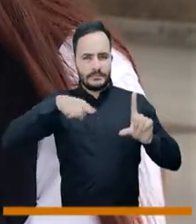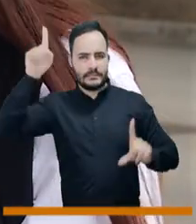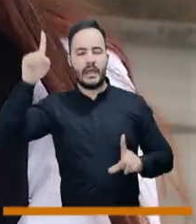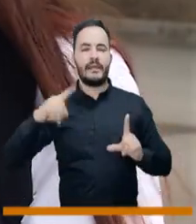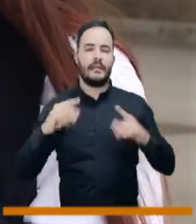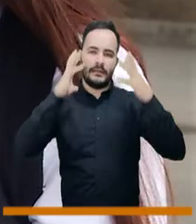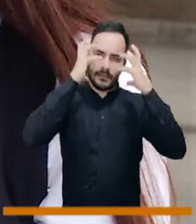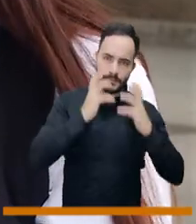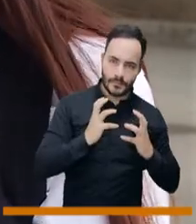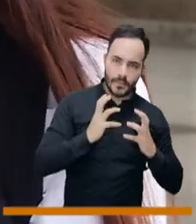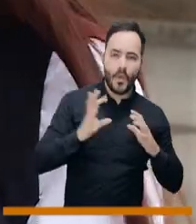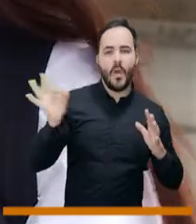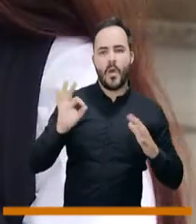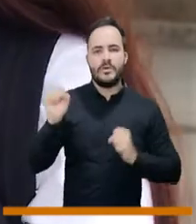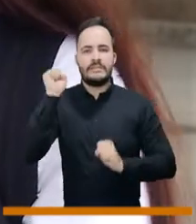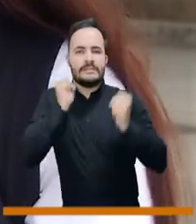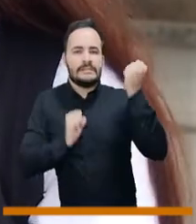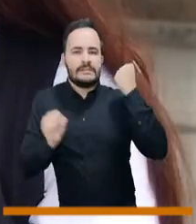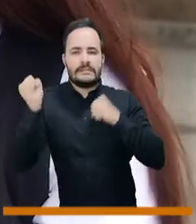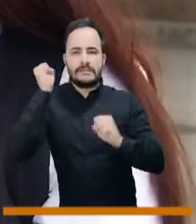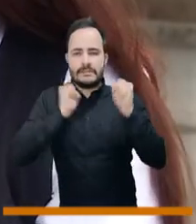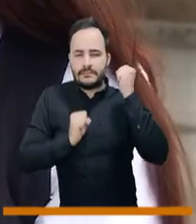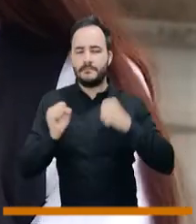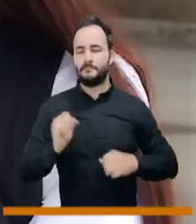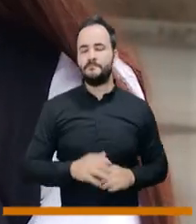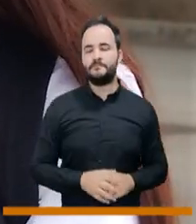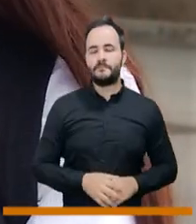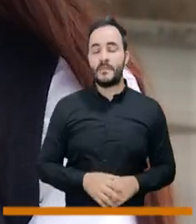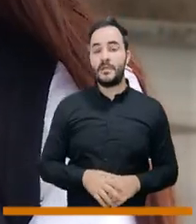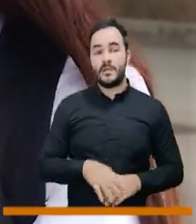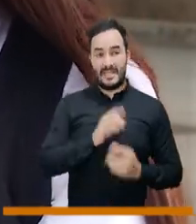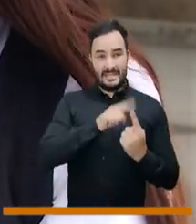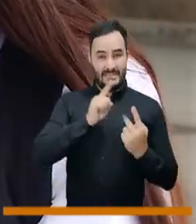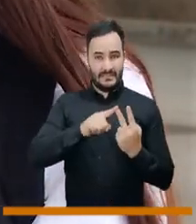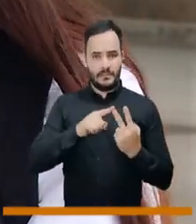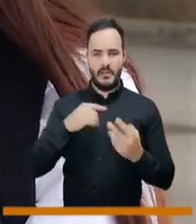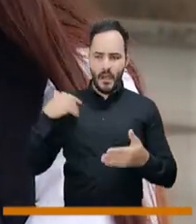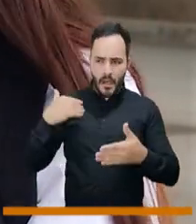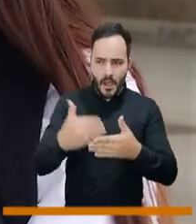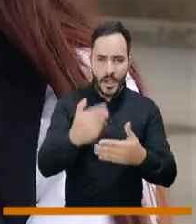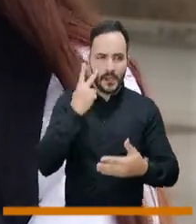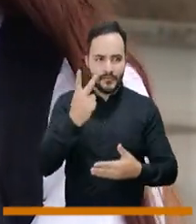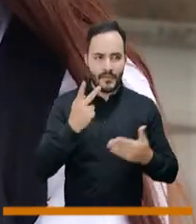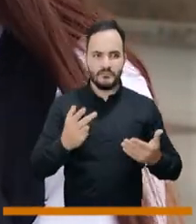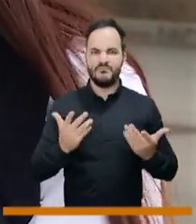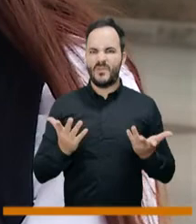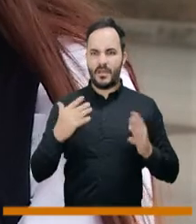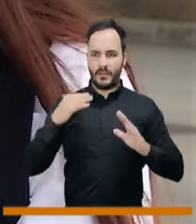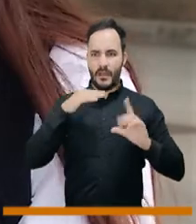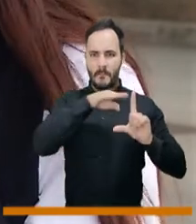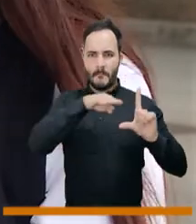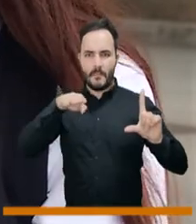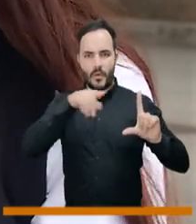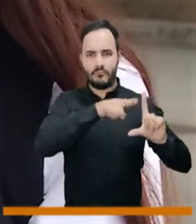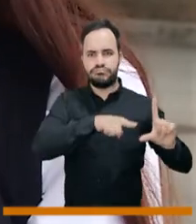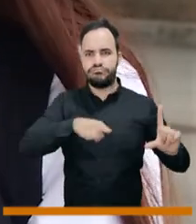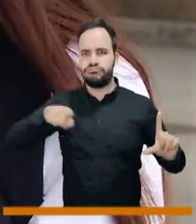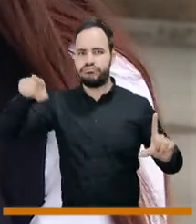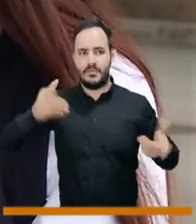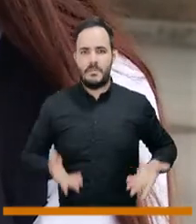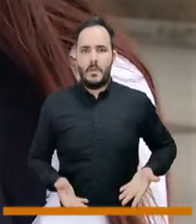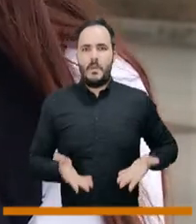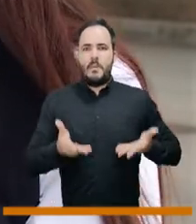trastorno de ansiedad. Son los que más se ven y hemos visto un aumento en los últimos años de las consultas por estos temas, por lo que nos hablaban del